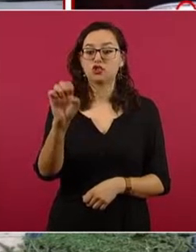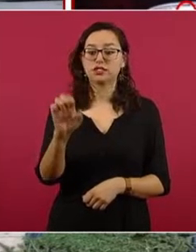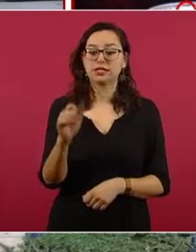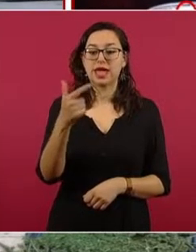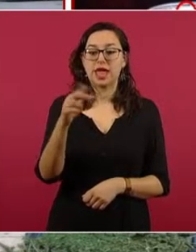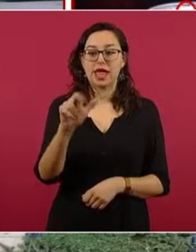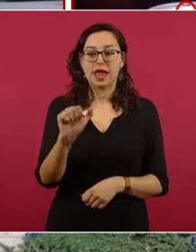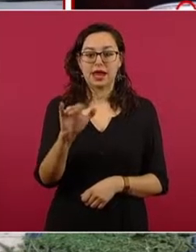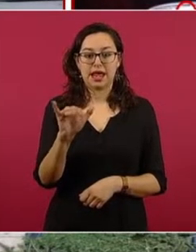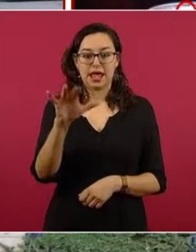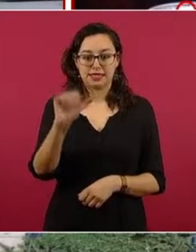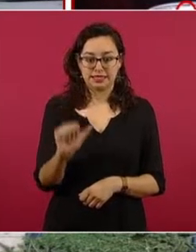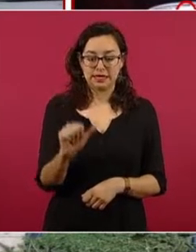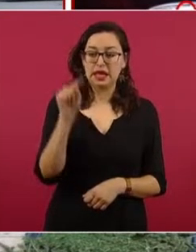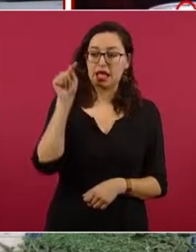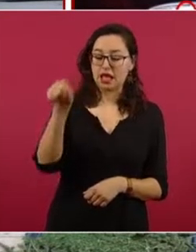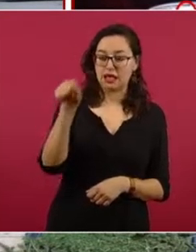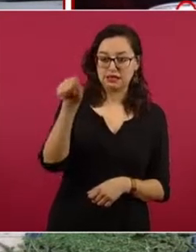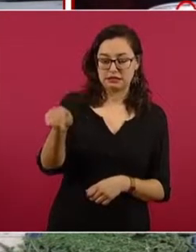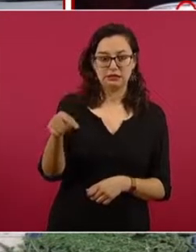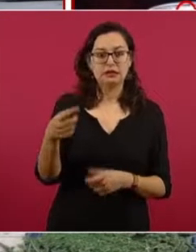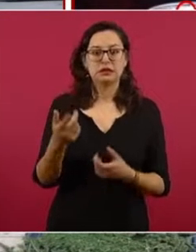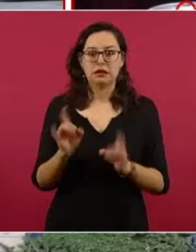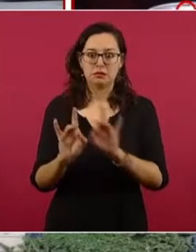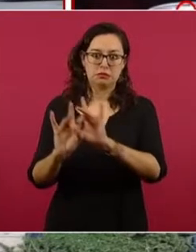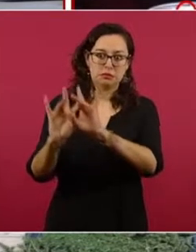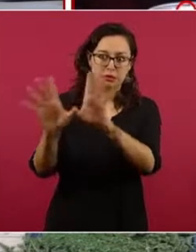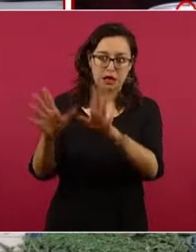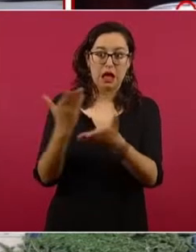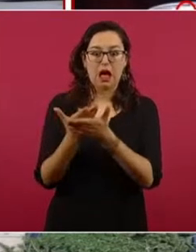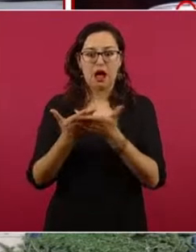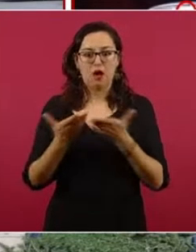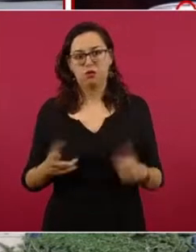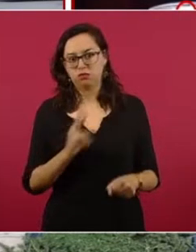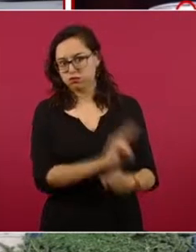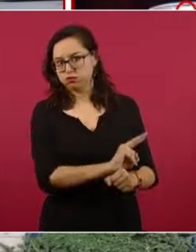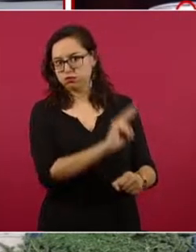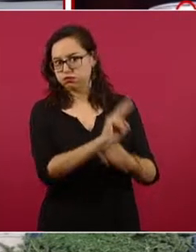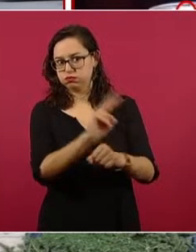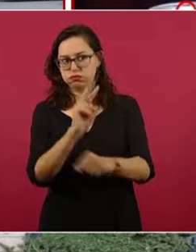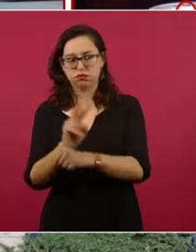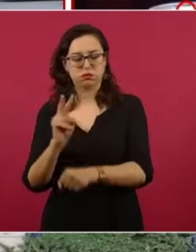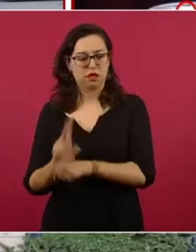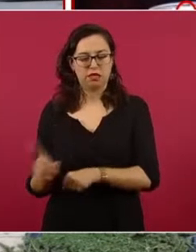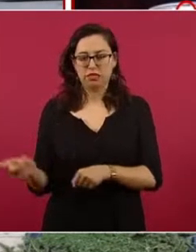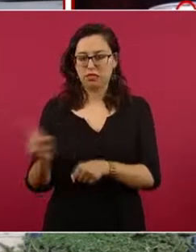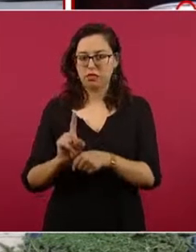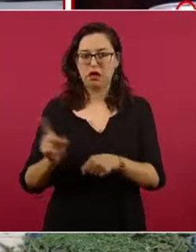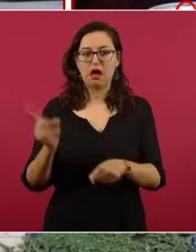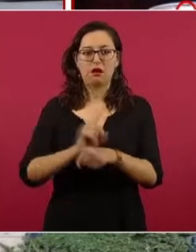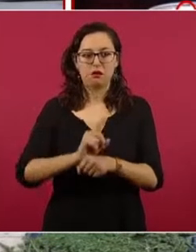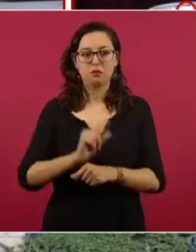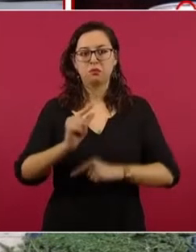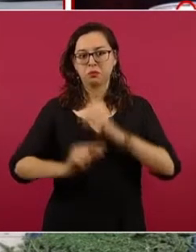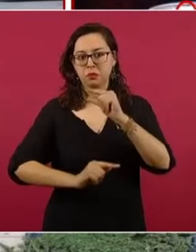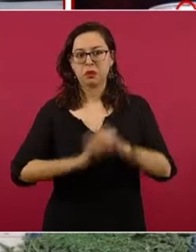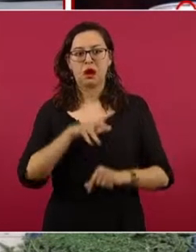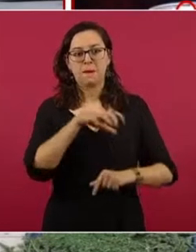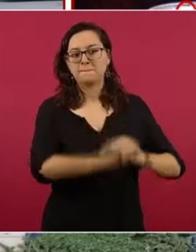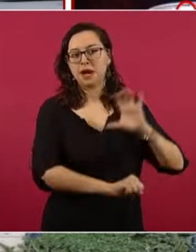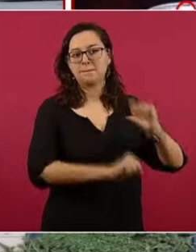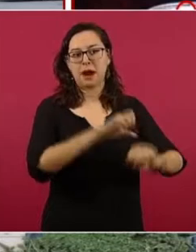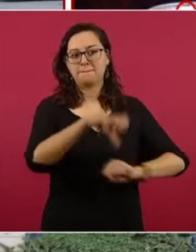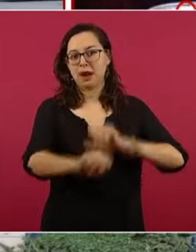permanente y se ha logrado la detención de 21 individuos vinculados a la delincuencia organizada,